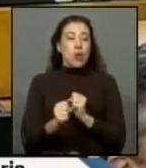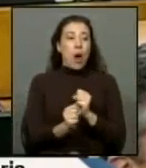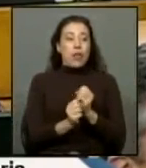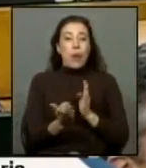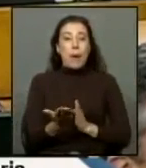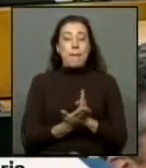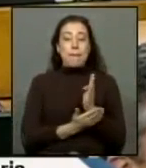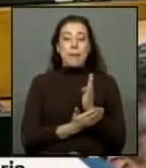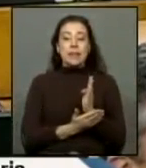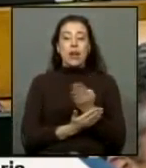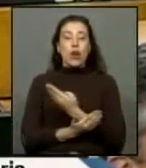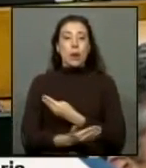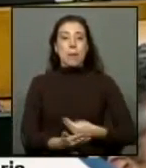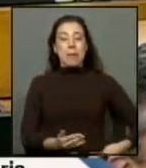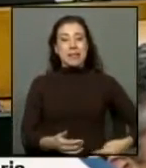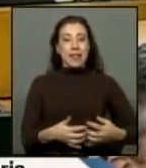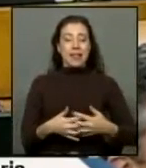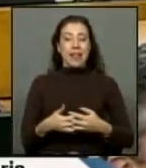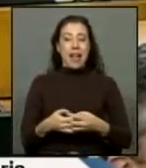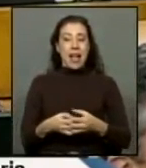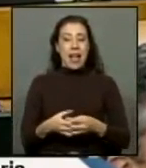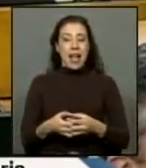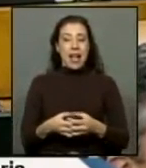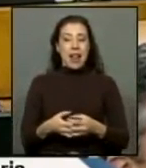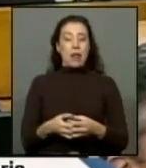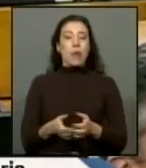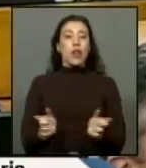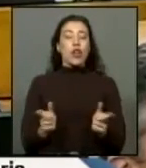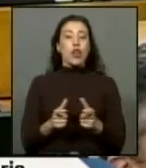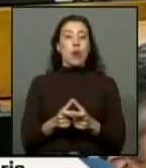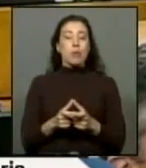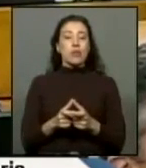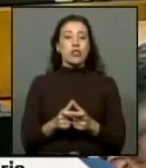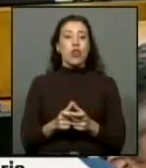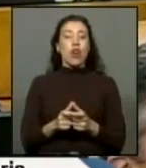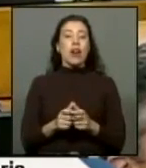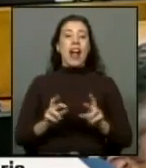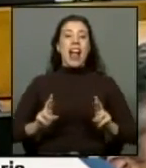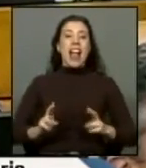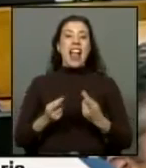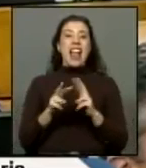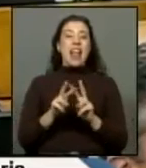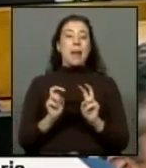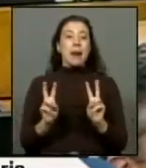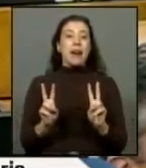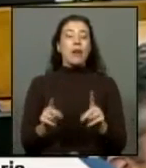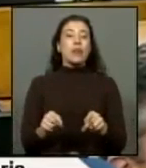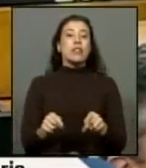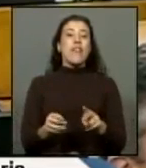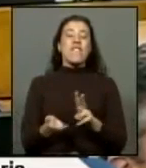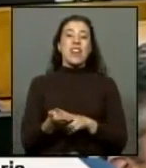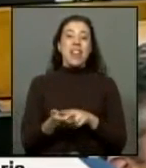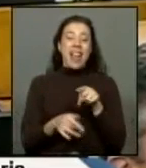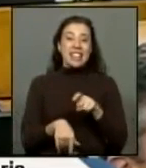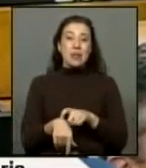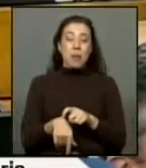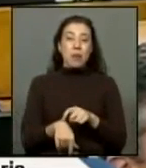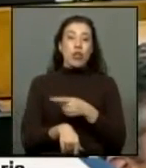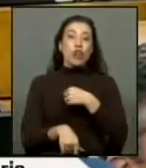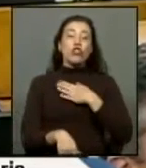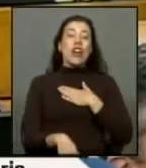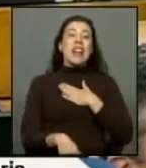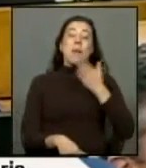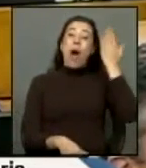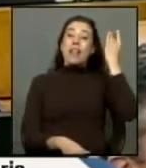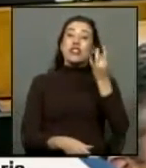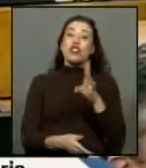con el presidente Elwin con la comisión de reconciliación y verdad solamente en ese momento estamos queridos verdad